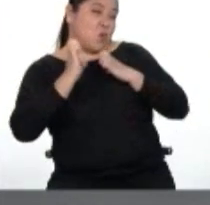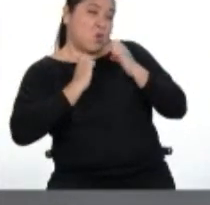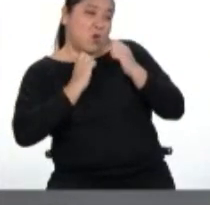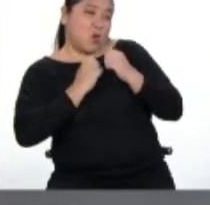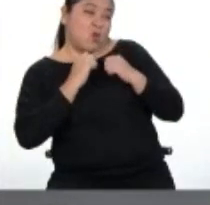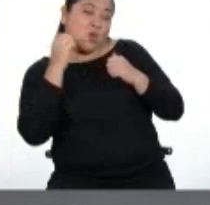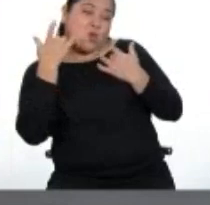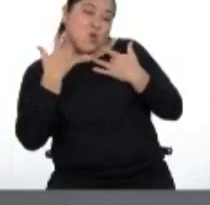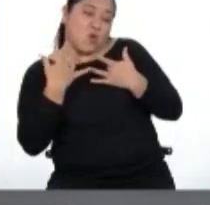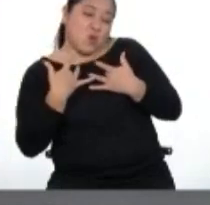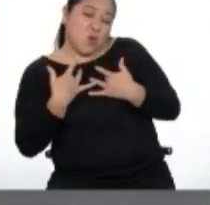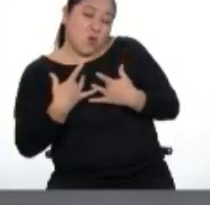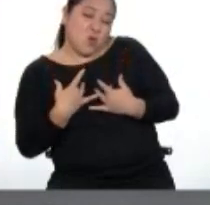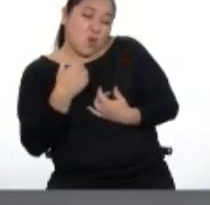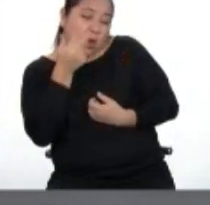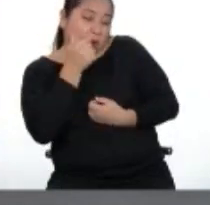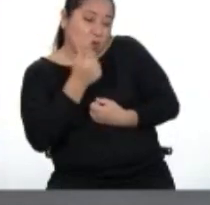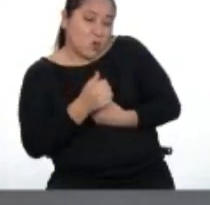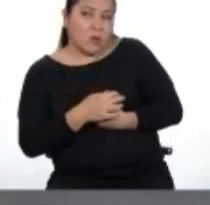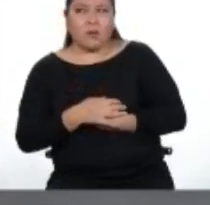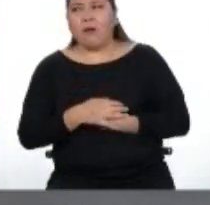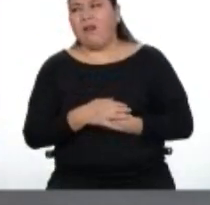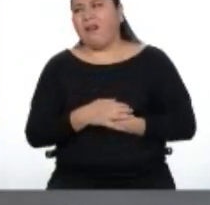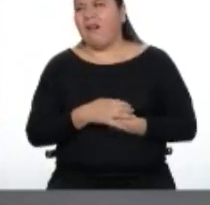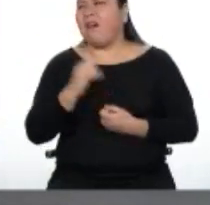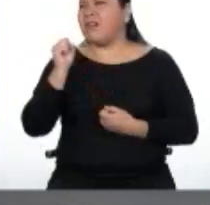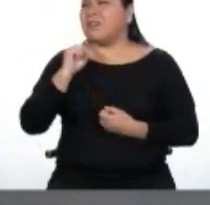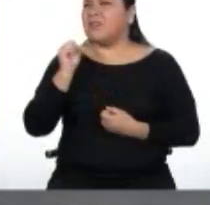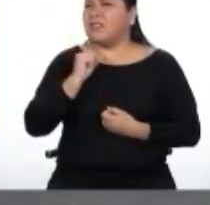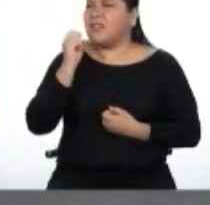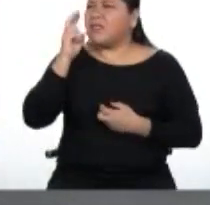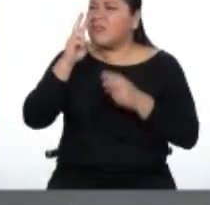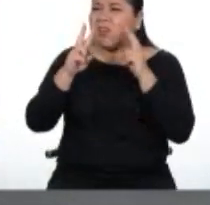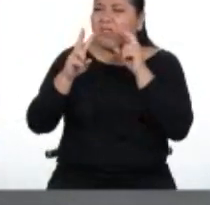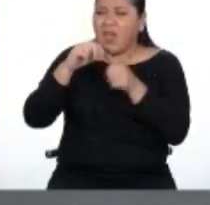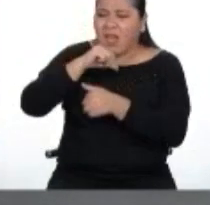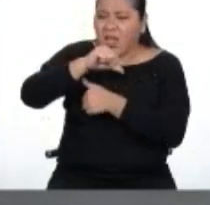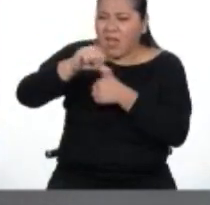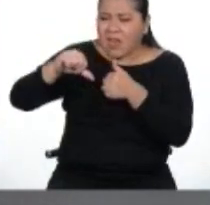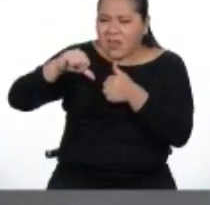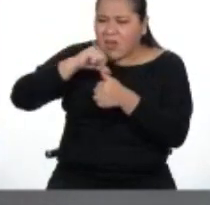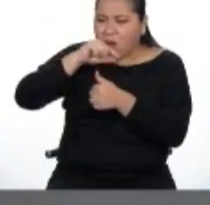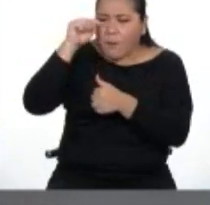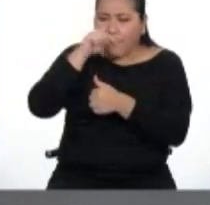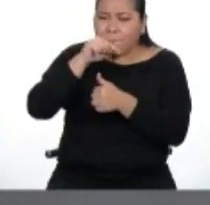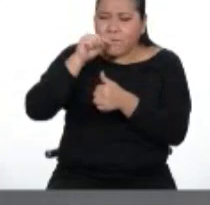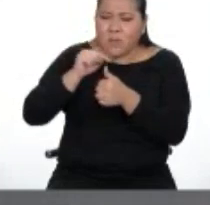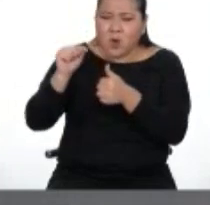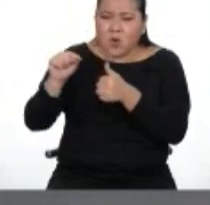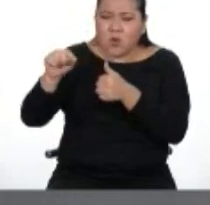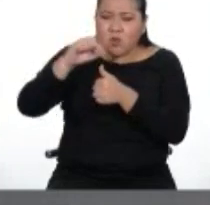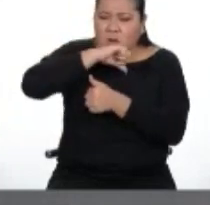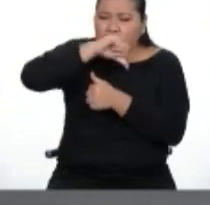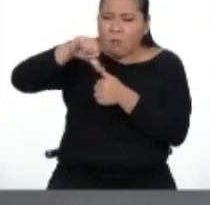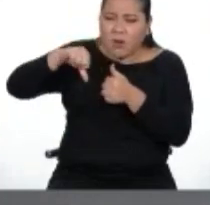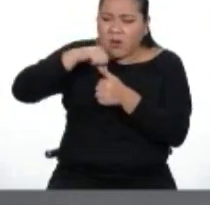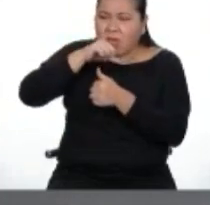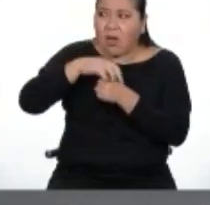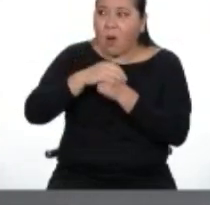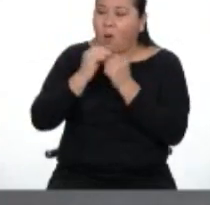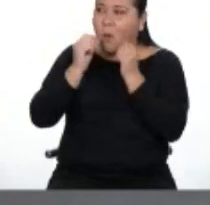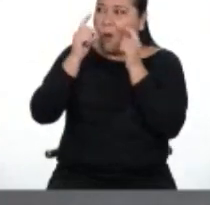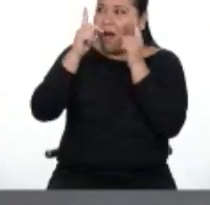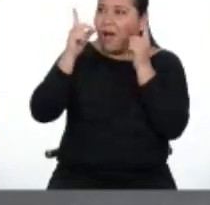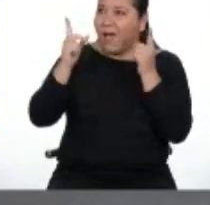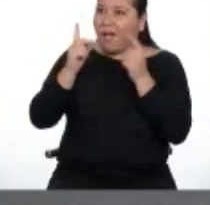azules. ¡Wow! Tienes razón. Se ven ahí alrededor mío como puntitos que me rodean. ¡Qué increíble!